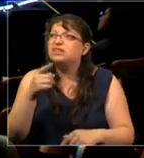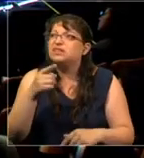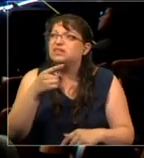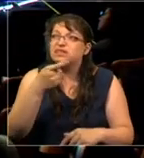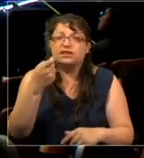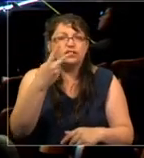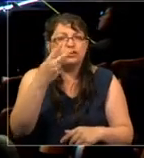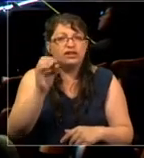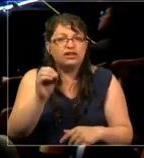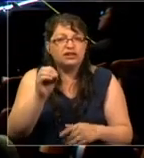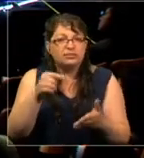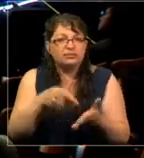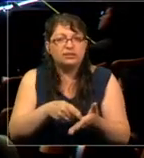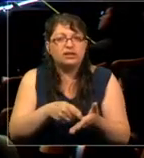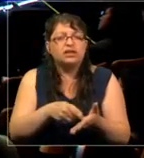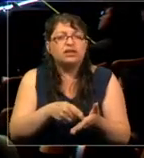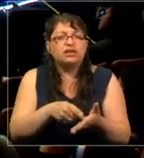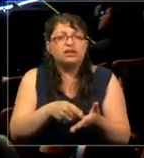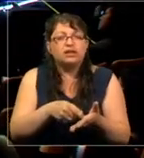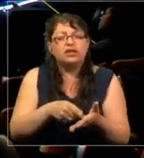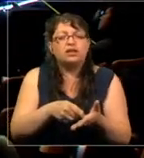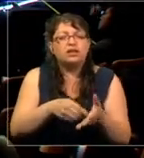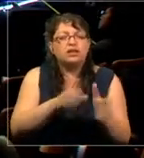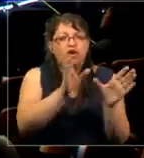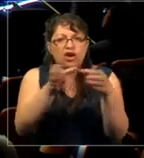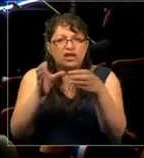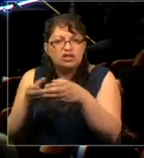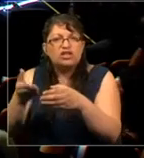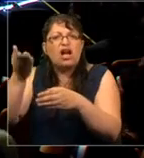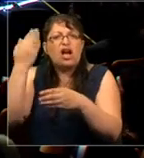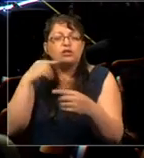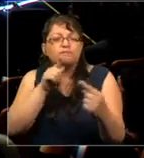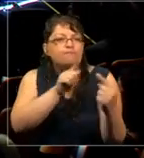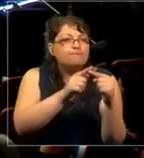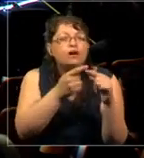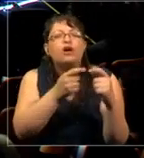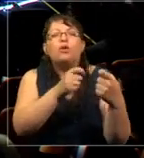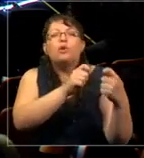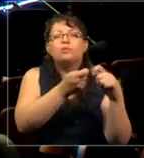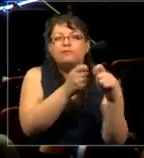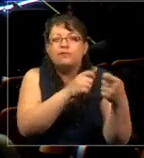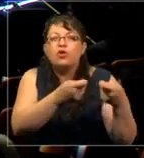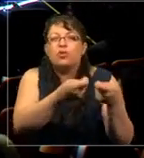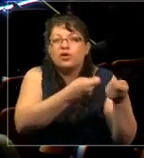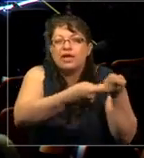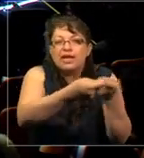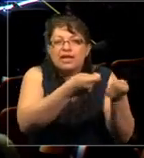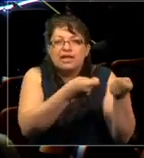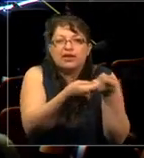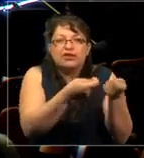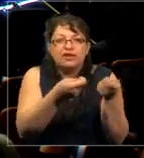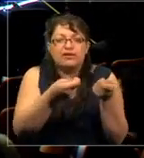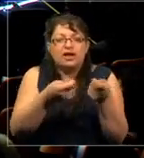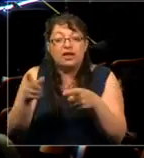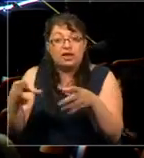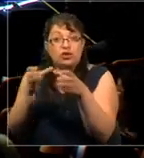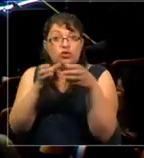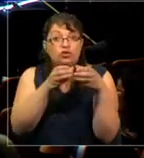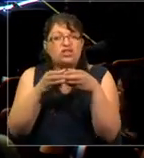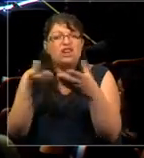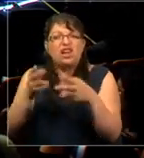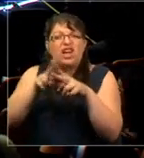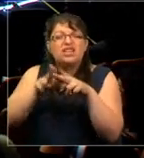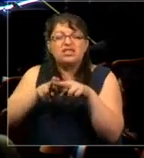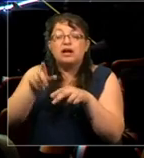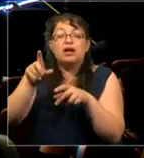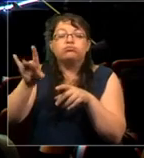exclusivas para lobbying. En el pasado, estas organizaciones usaban todo su presupuesto para contratar